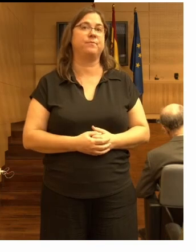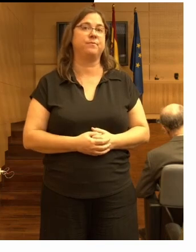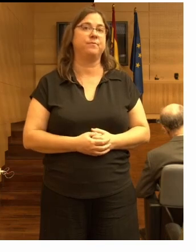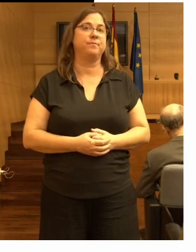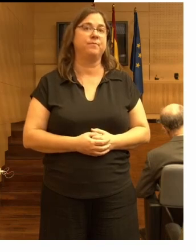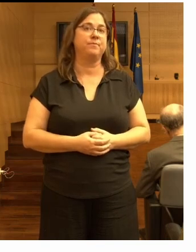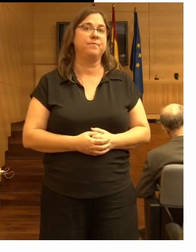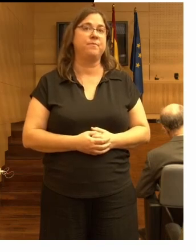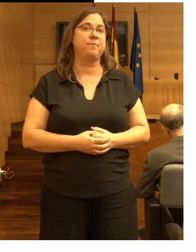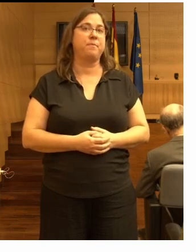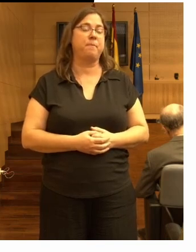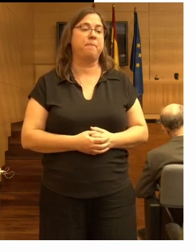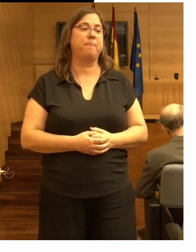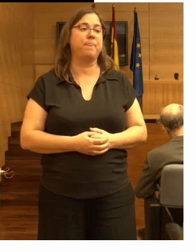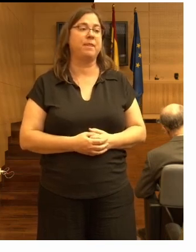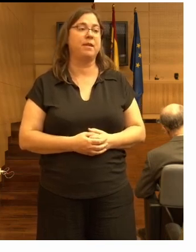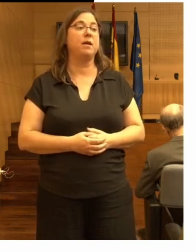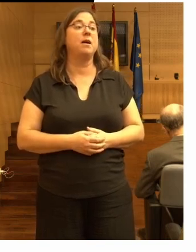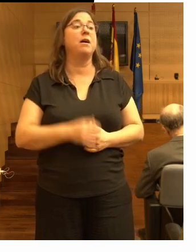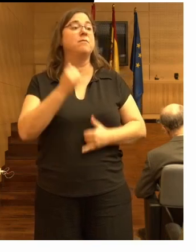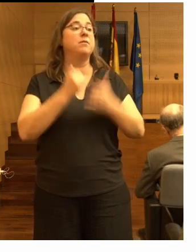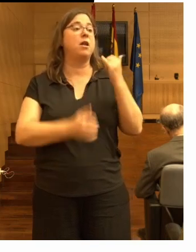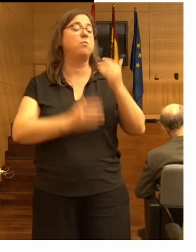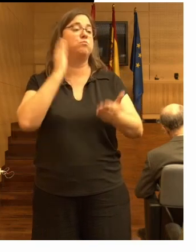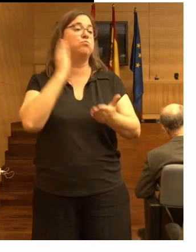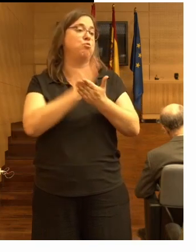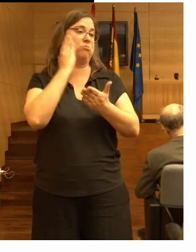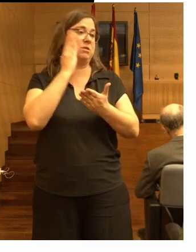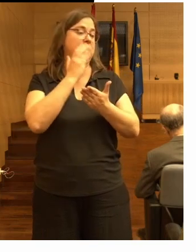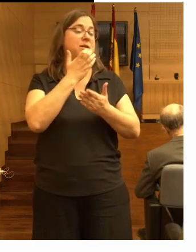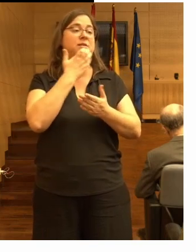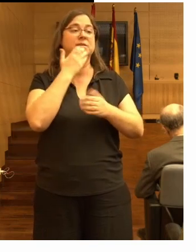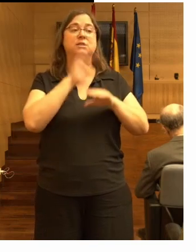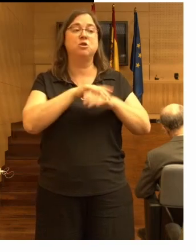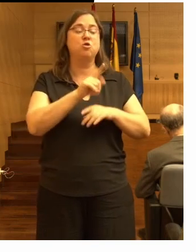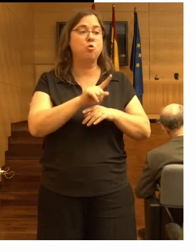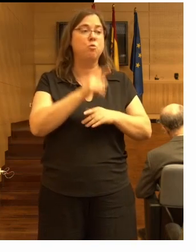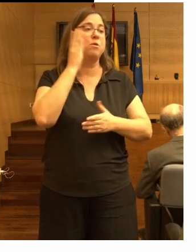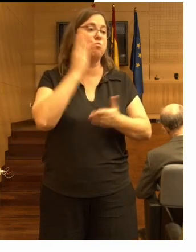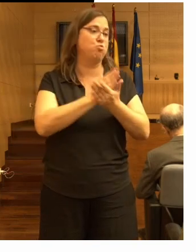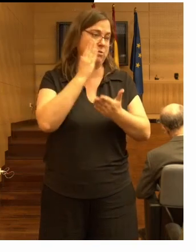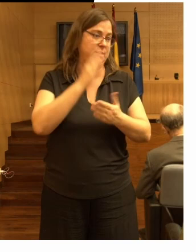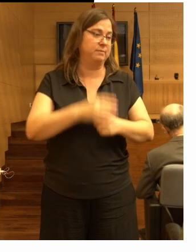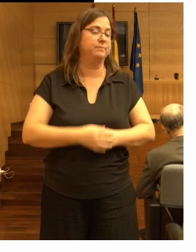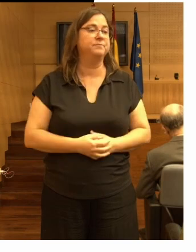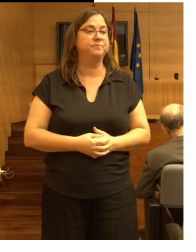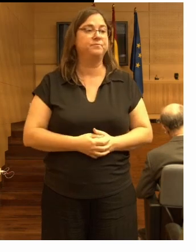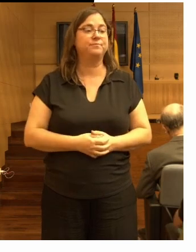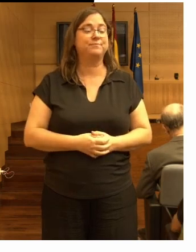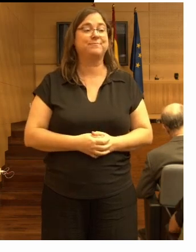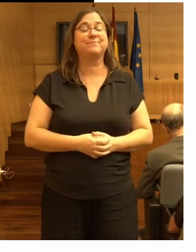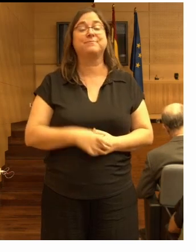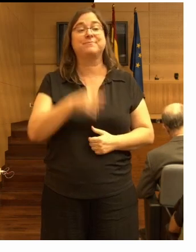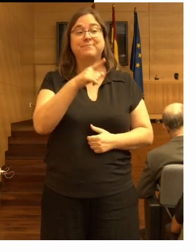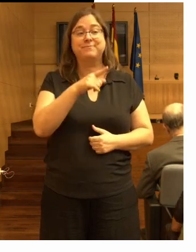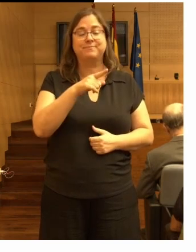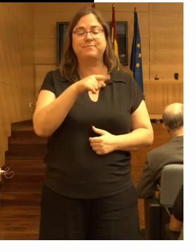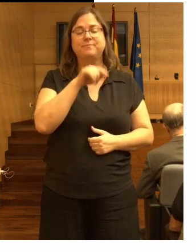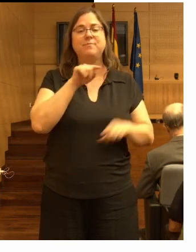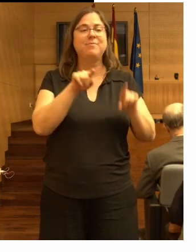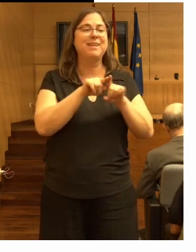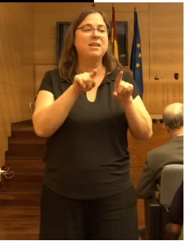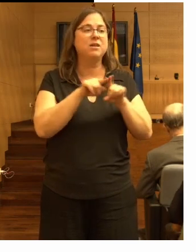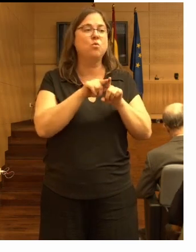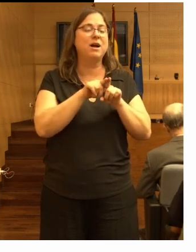se caen multas si no se cumplen las normas así que los inspectores fueron cruciales